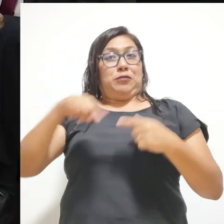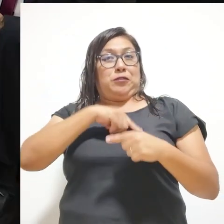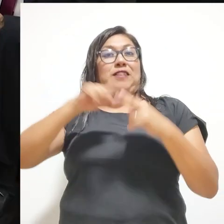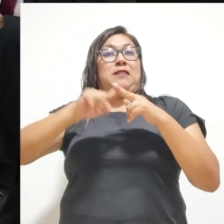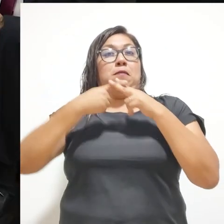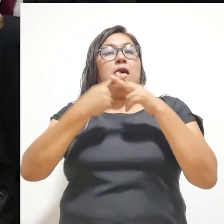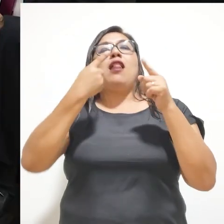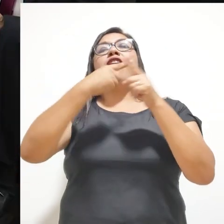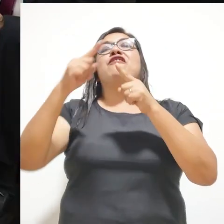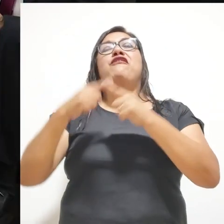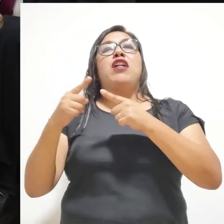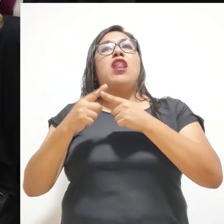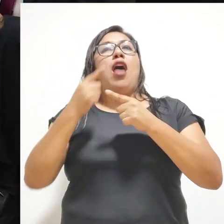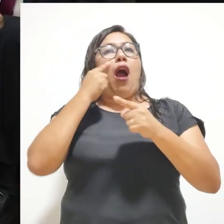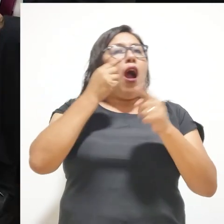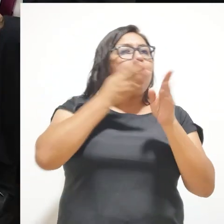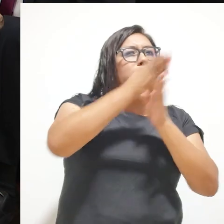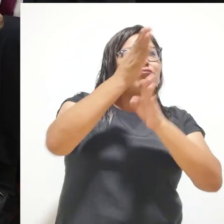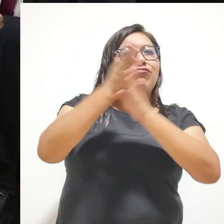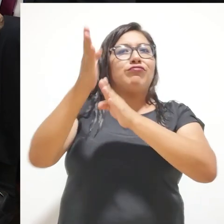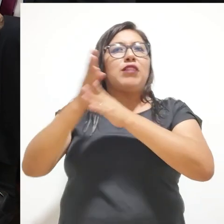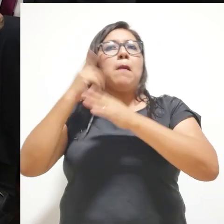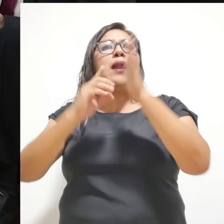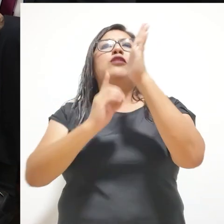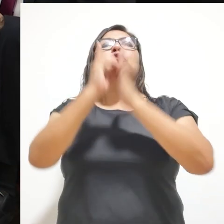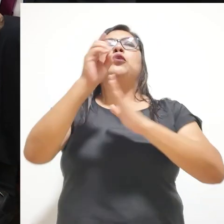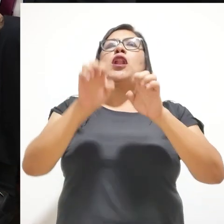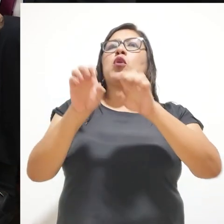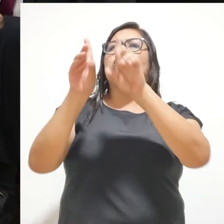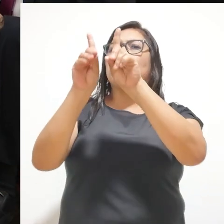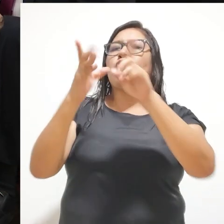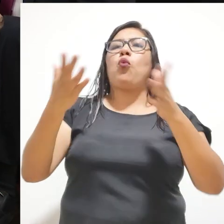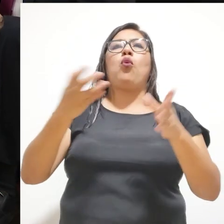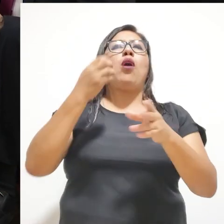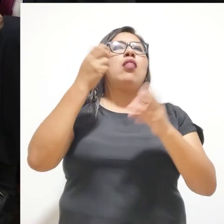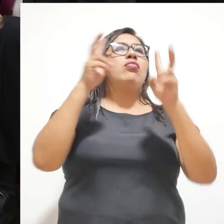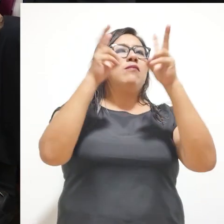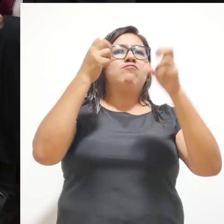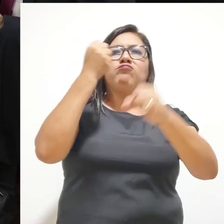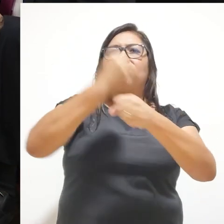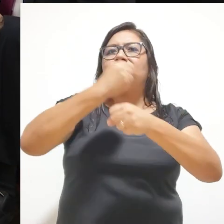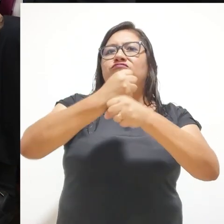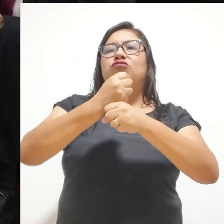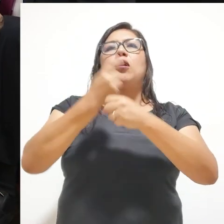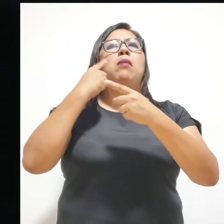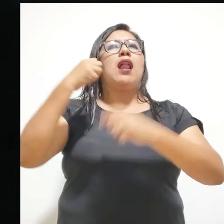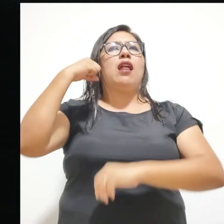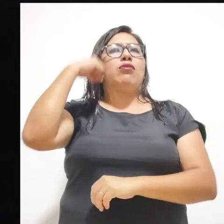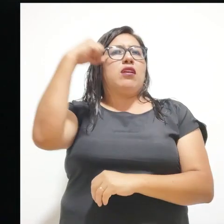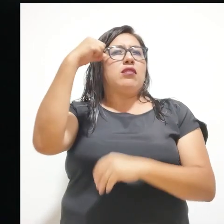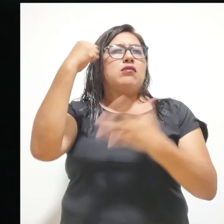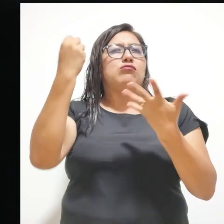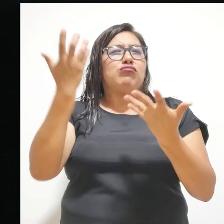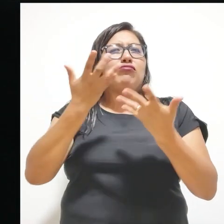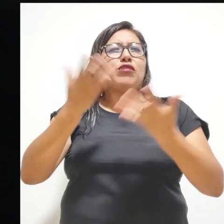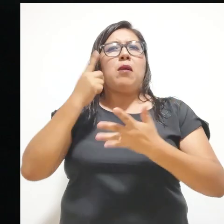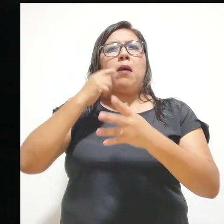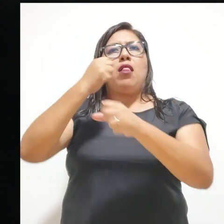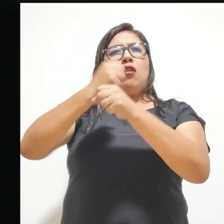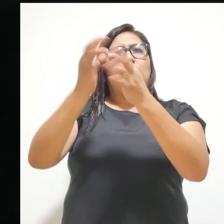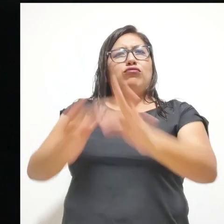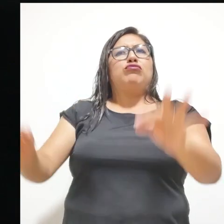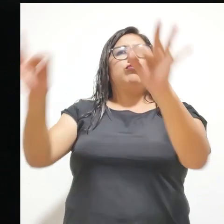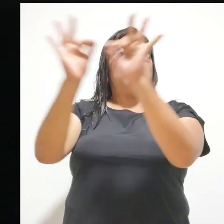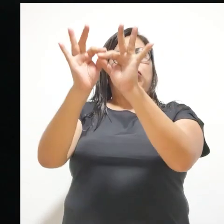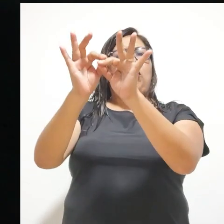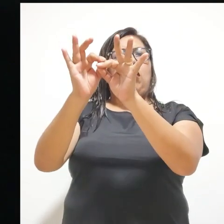a través de ciertos indicadores para el desarrollo en su educación, para el tema de empleabilidad, el derecho justo a